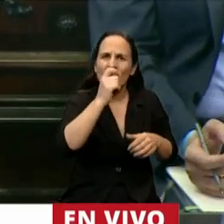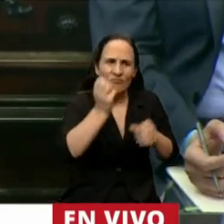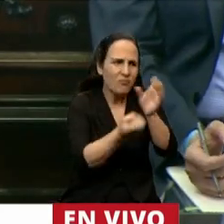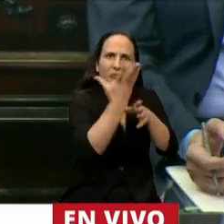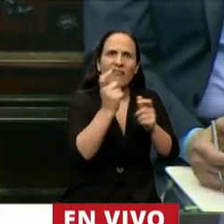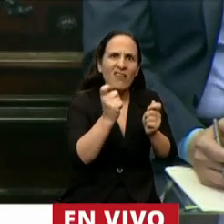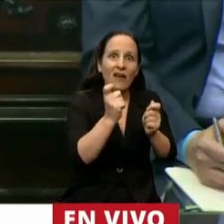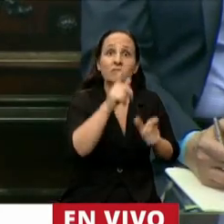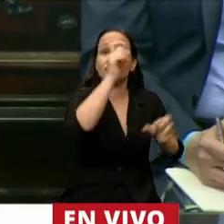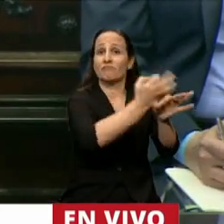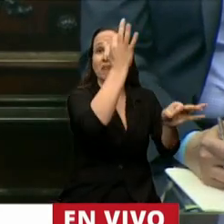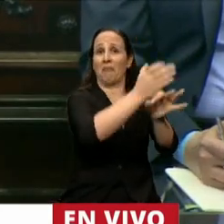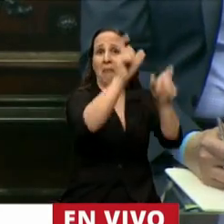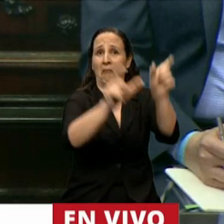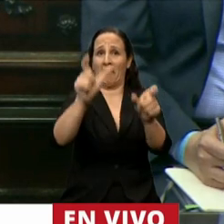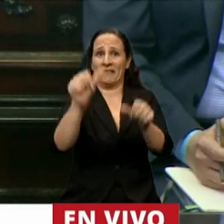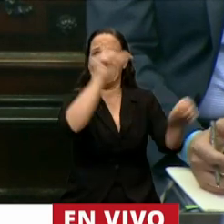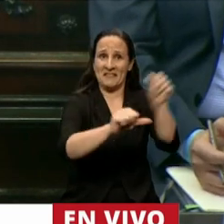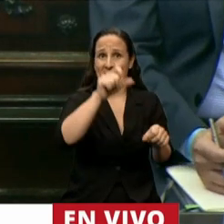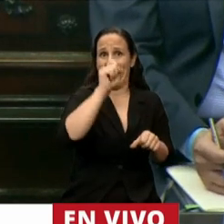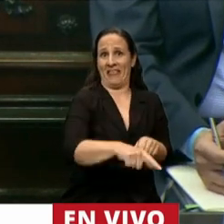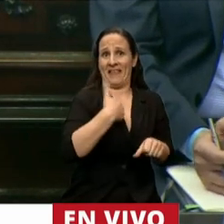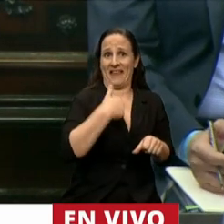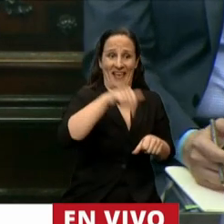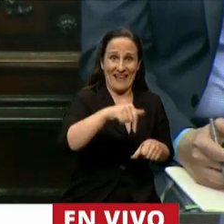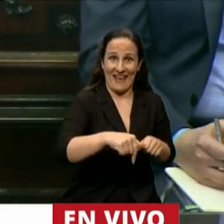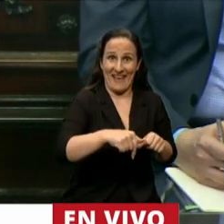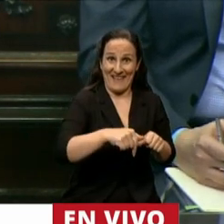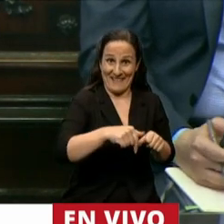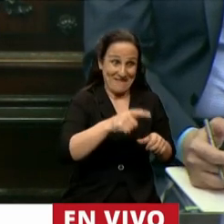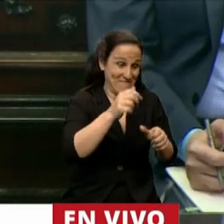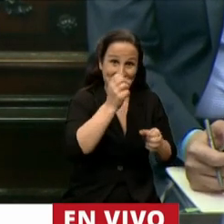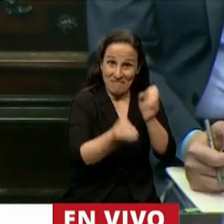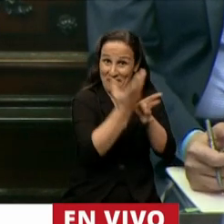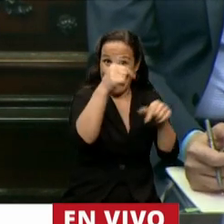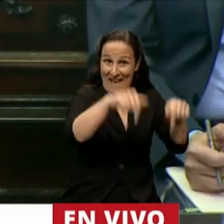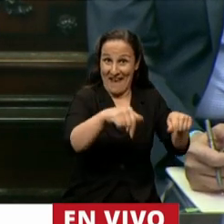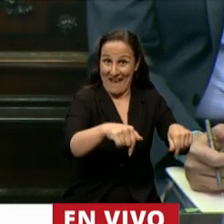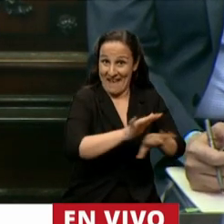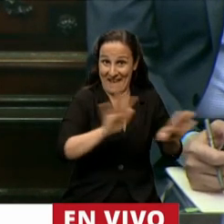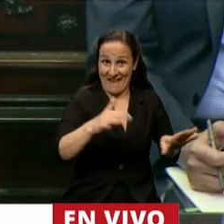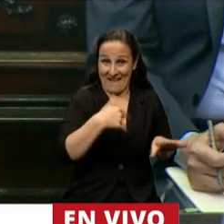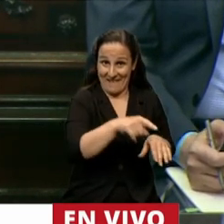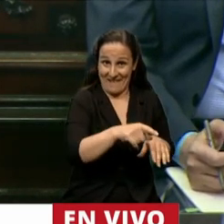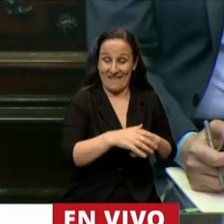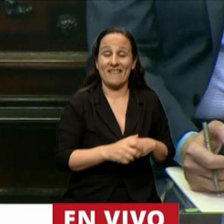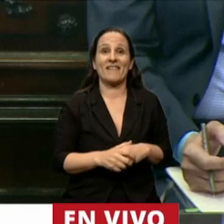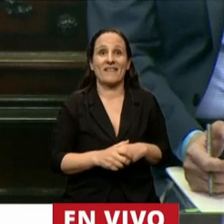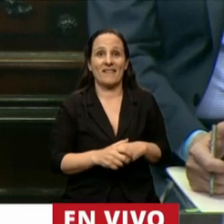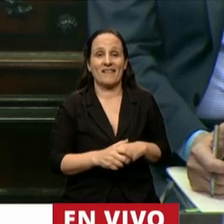con nuestro sistema científico tecnológico los test rápidos de detección también